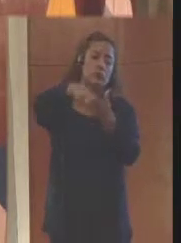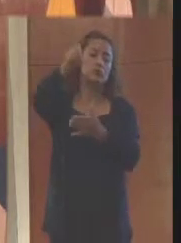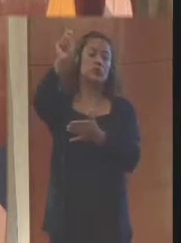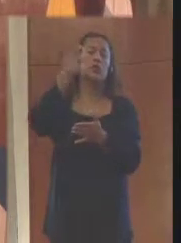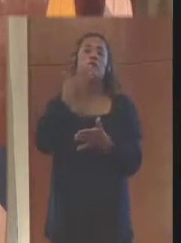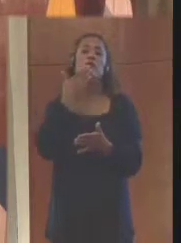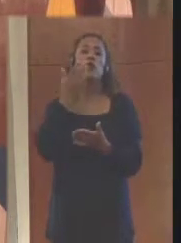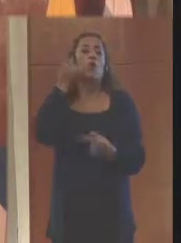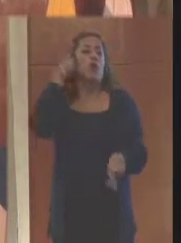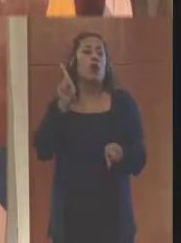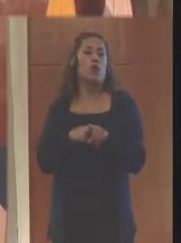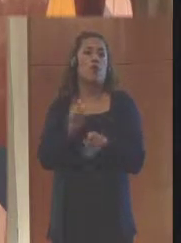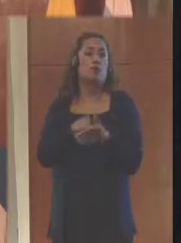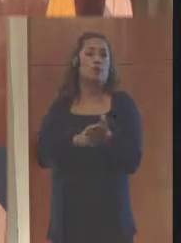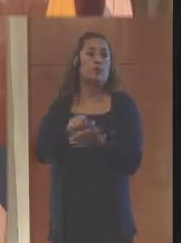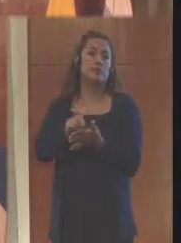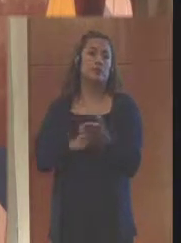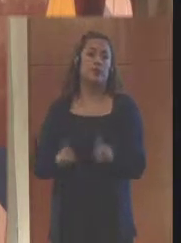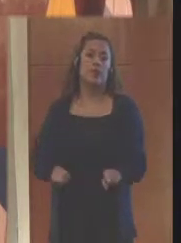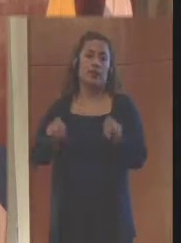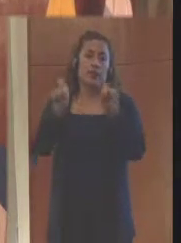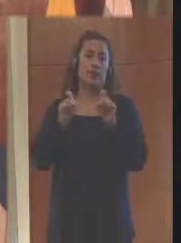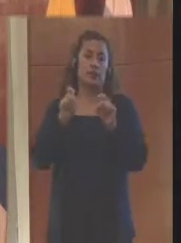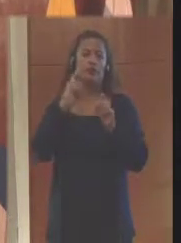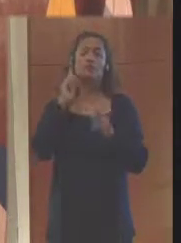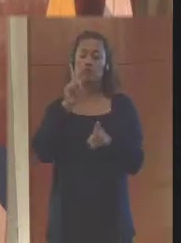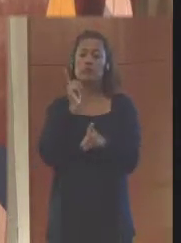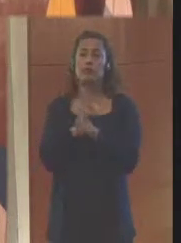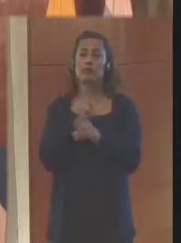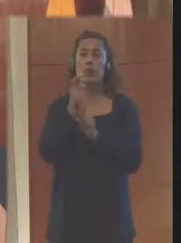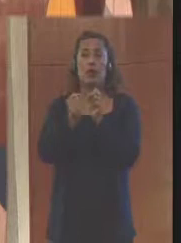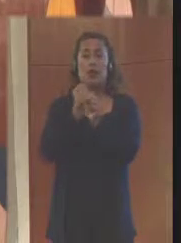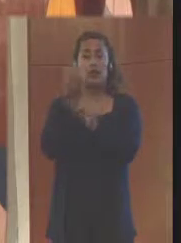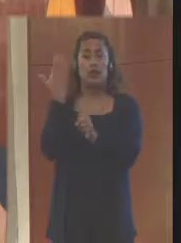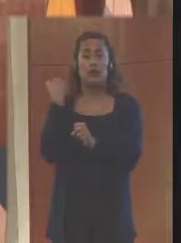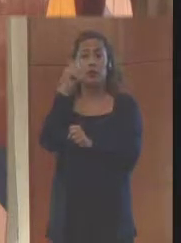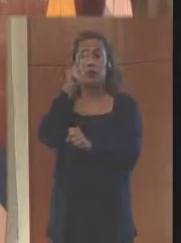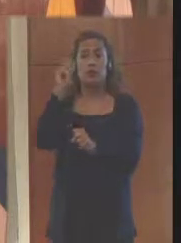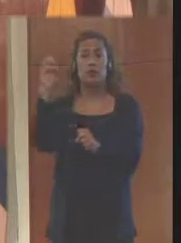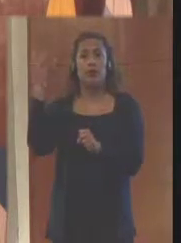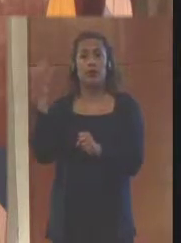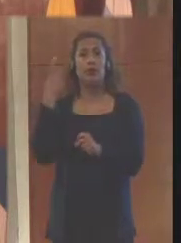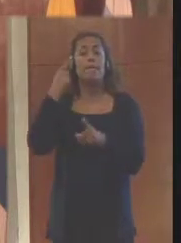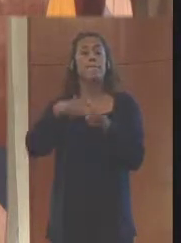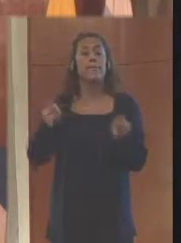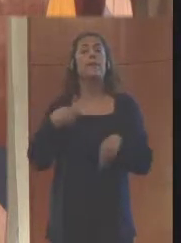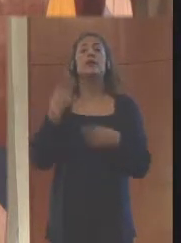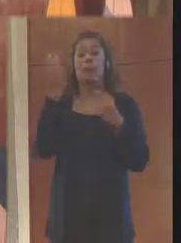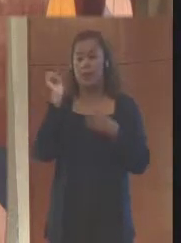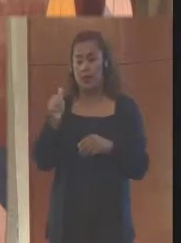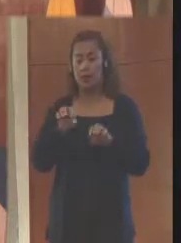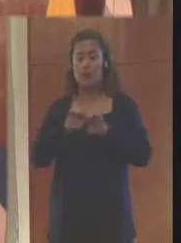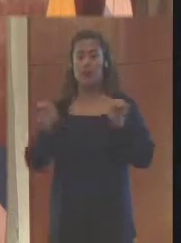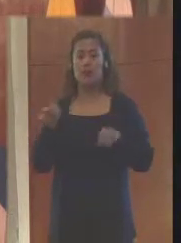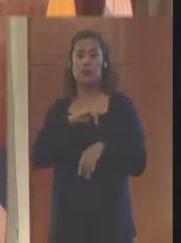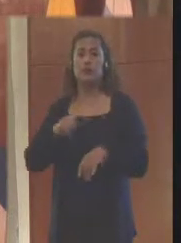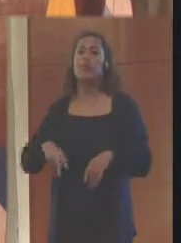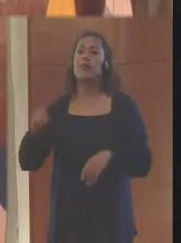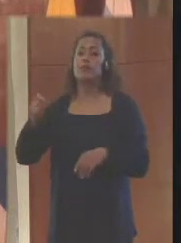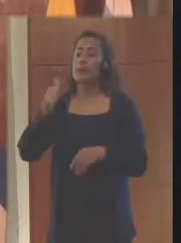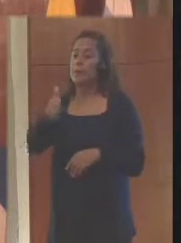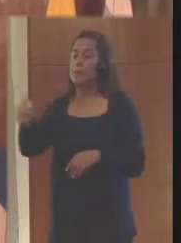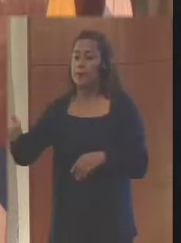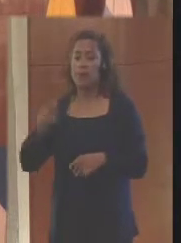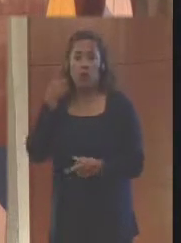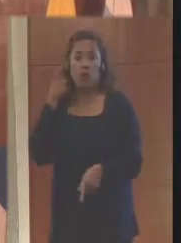a través del acuerdo que firmamos el año pasado. De igual manera, el sector privado debe hacer alianza entre el mismo sector. Y voy a contar